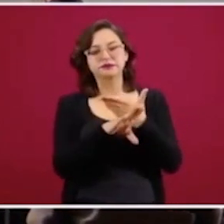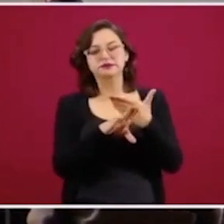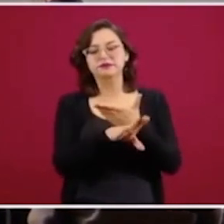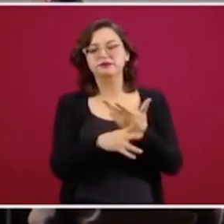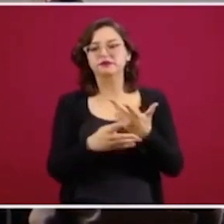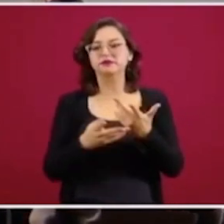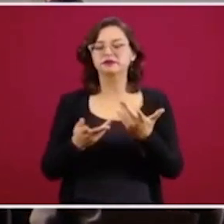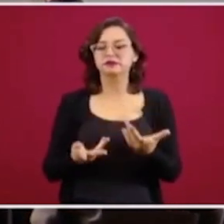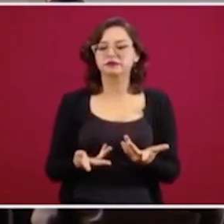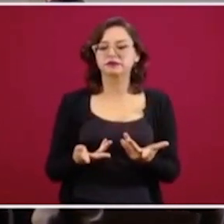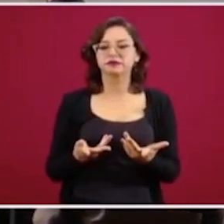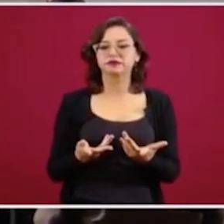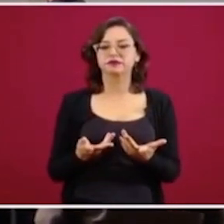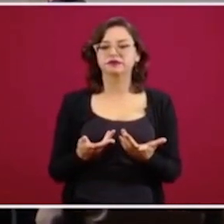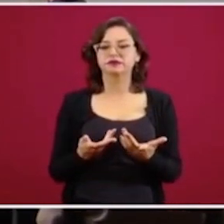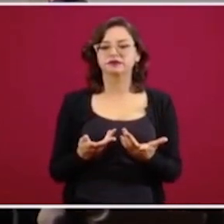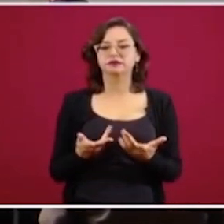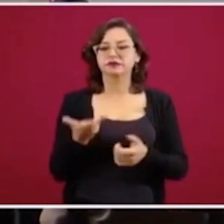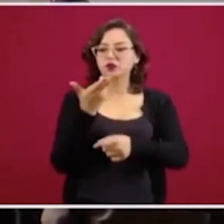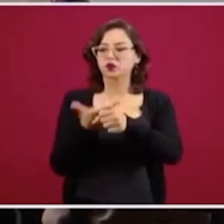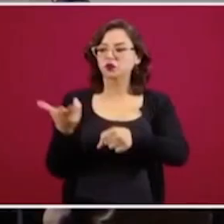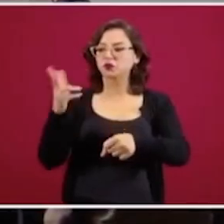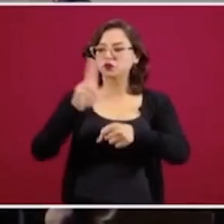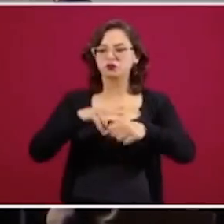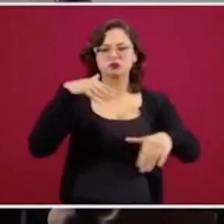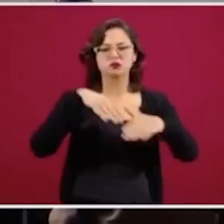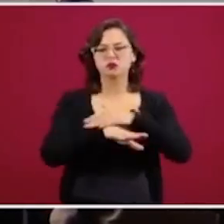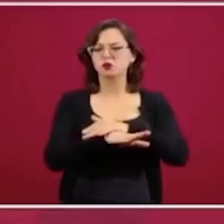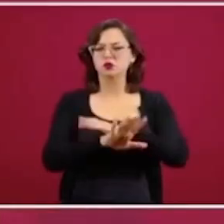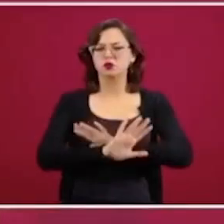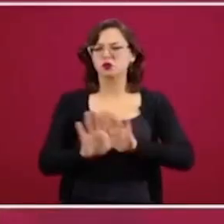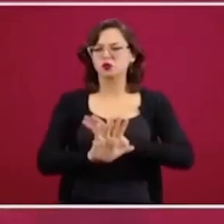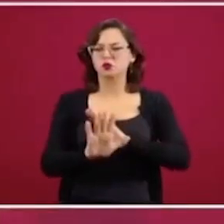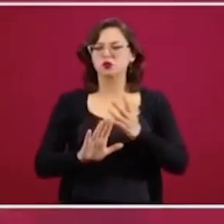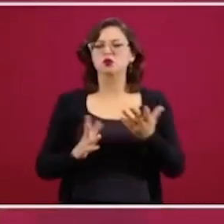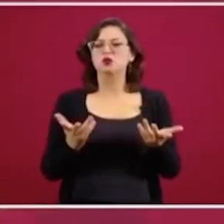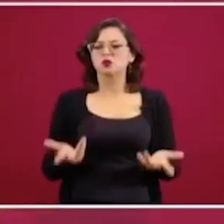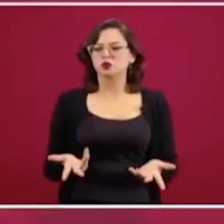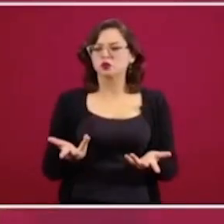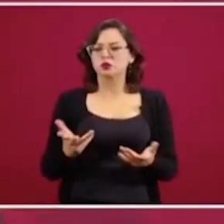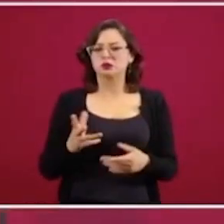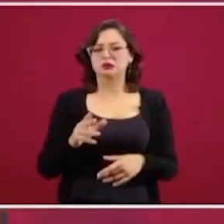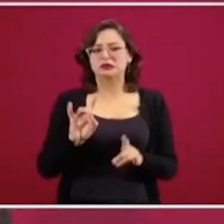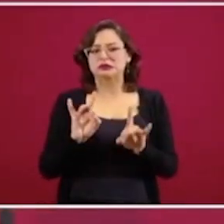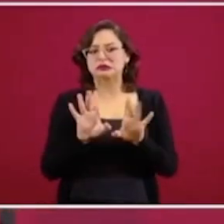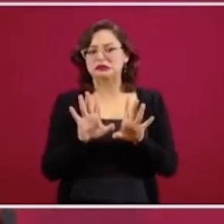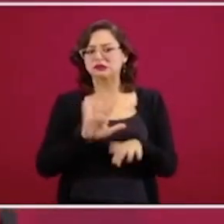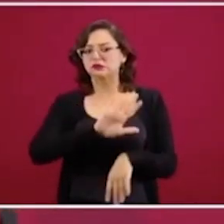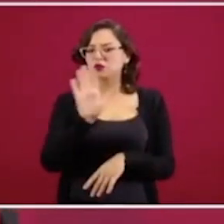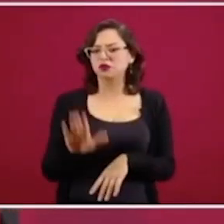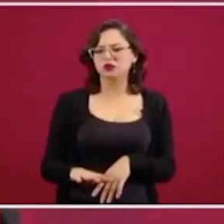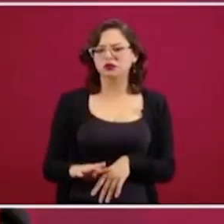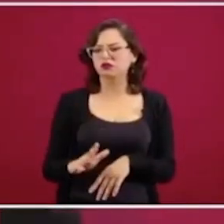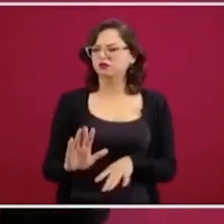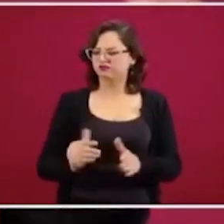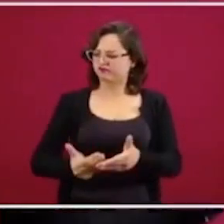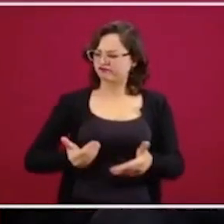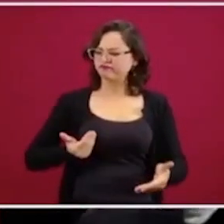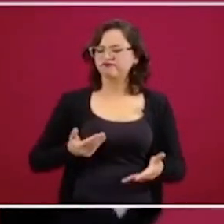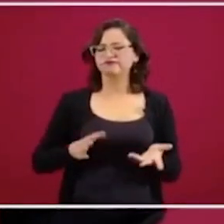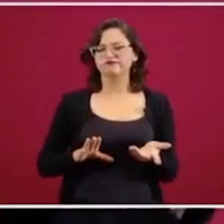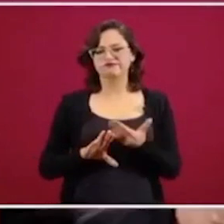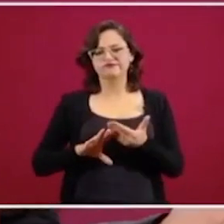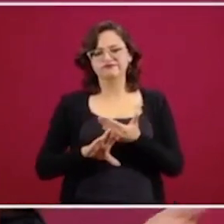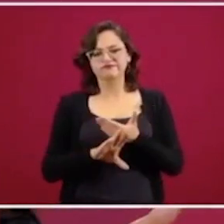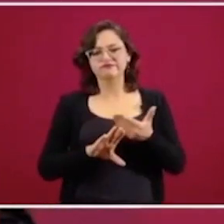que no se hospitalicen, mucho menos que pierdan la vida. La mayoría